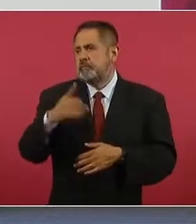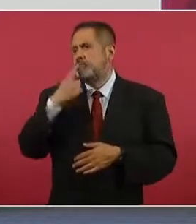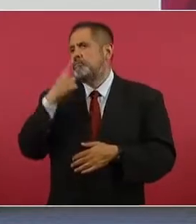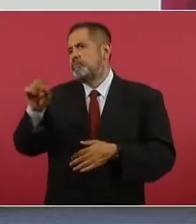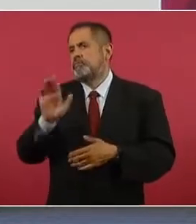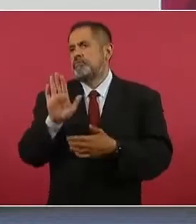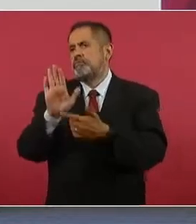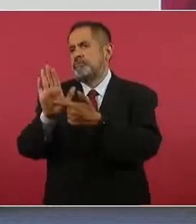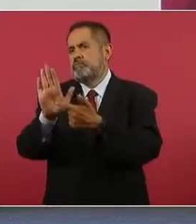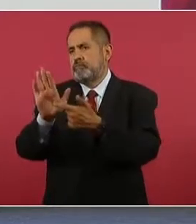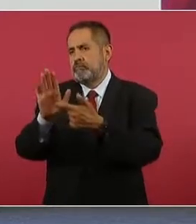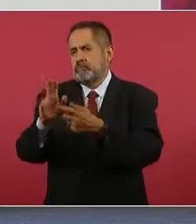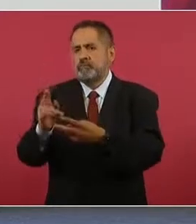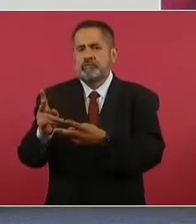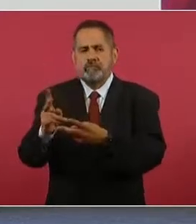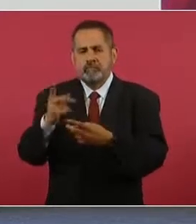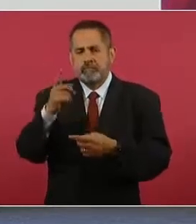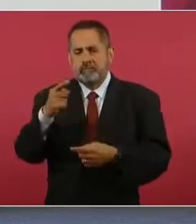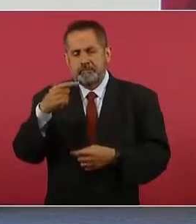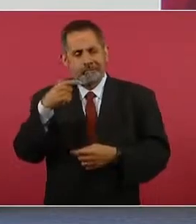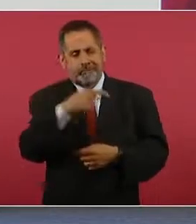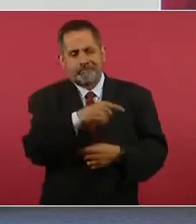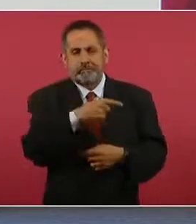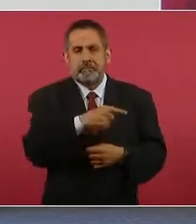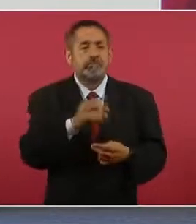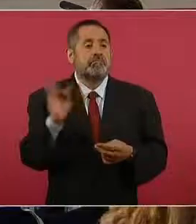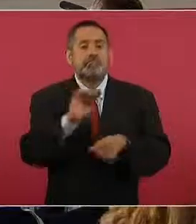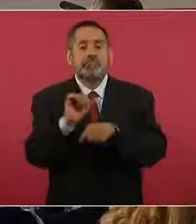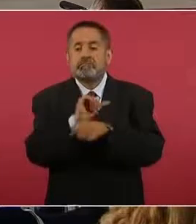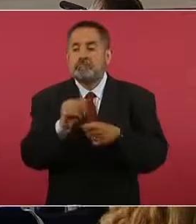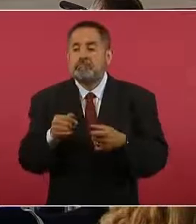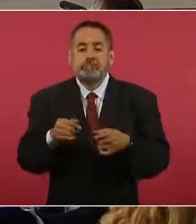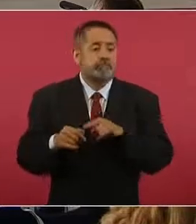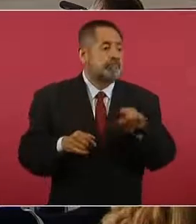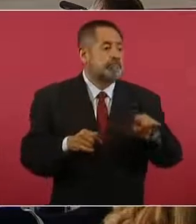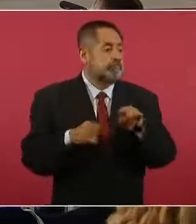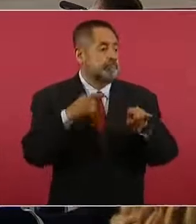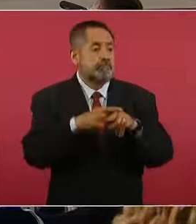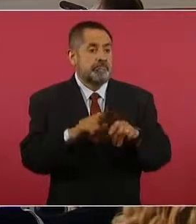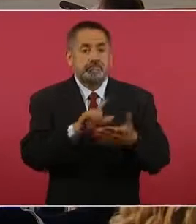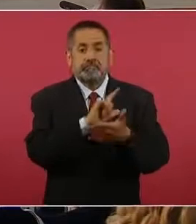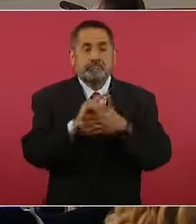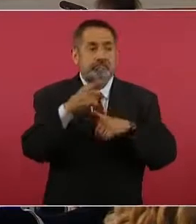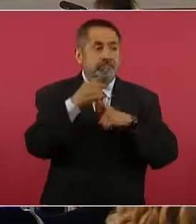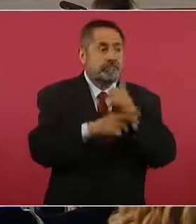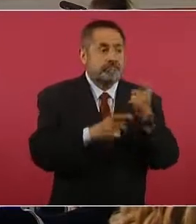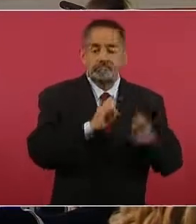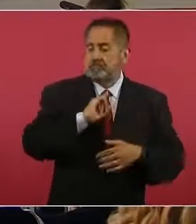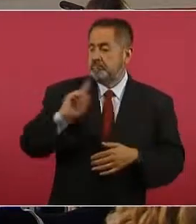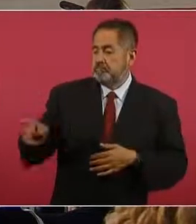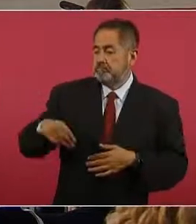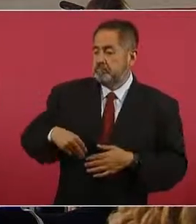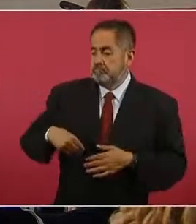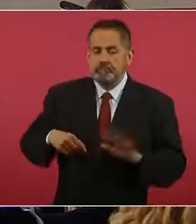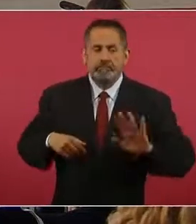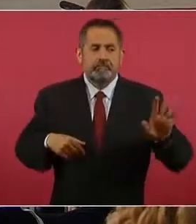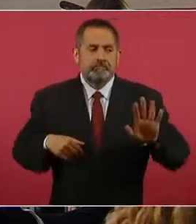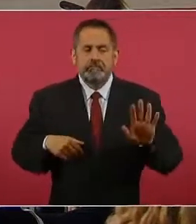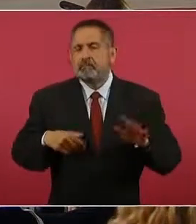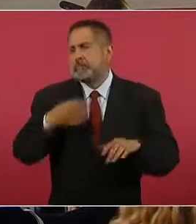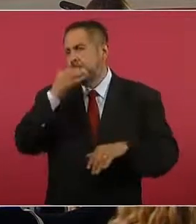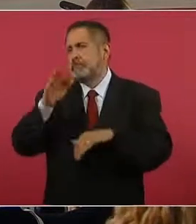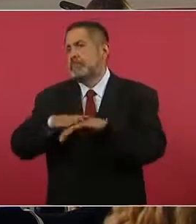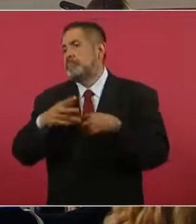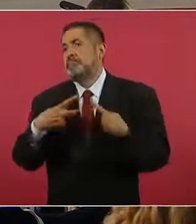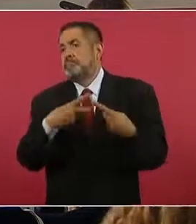denuncia para que no usen el carro y que se cometan delitos y los culpen a ellos. Entonces, tampoco